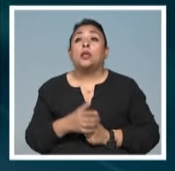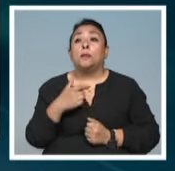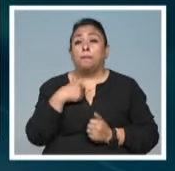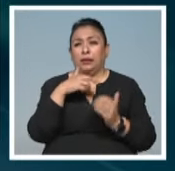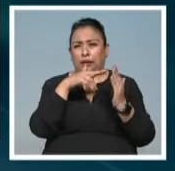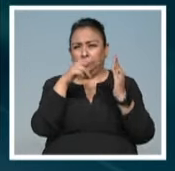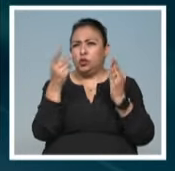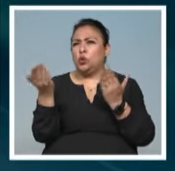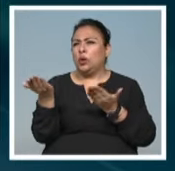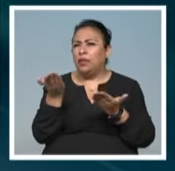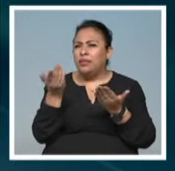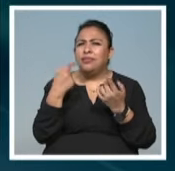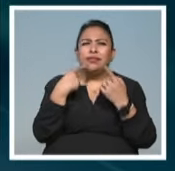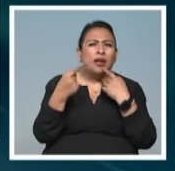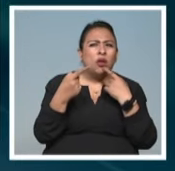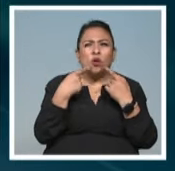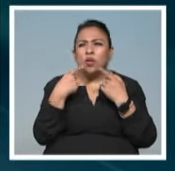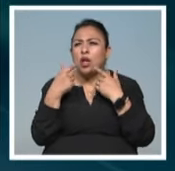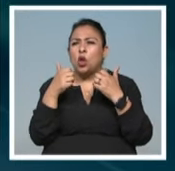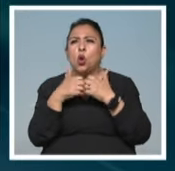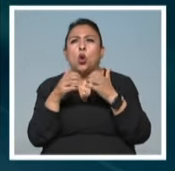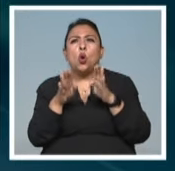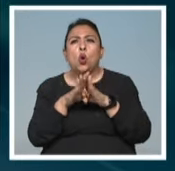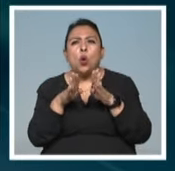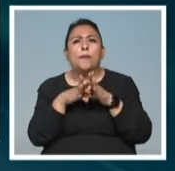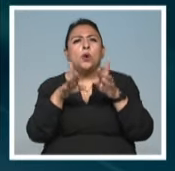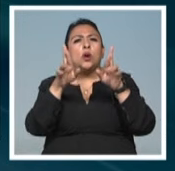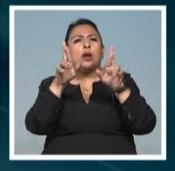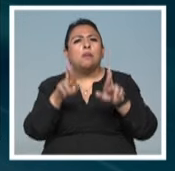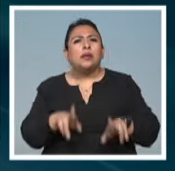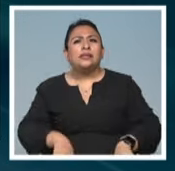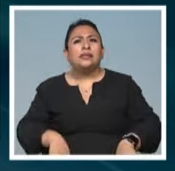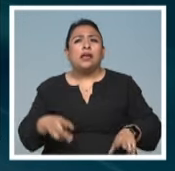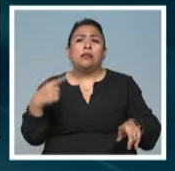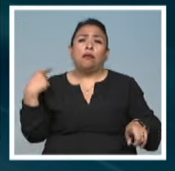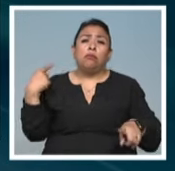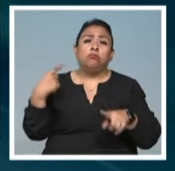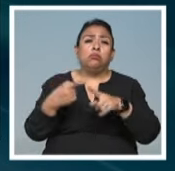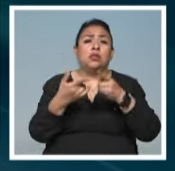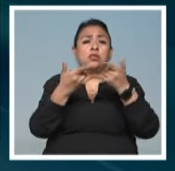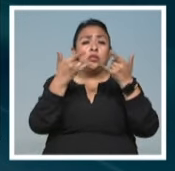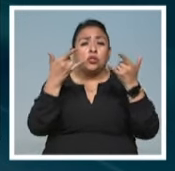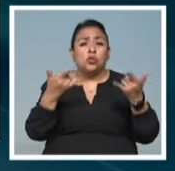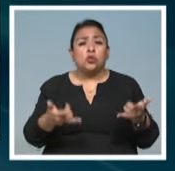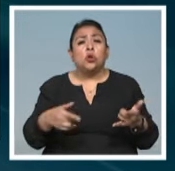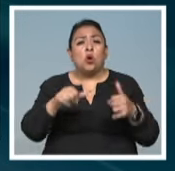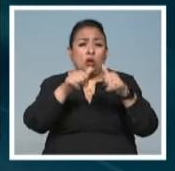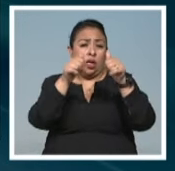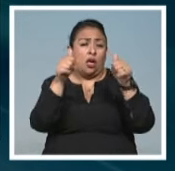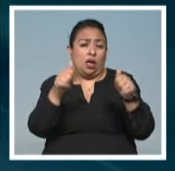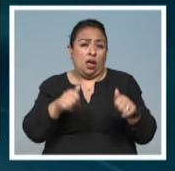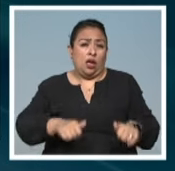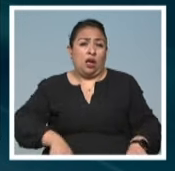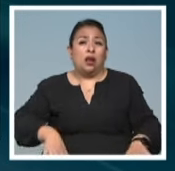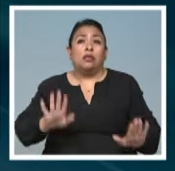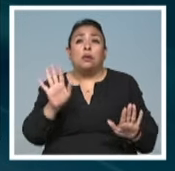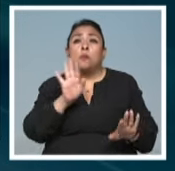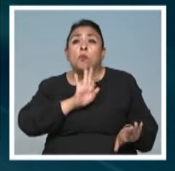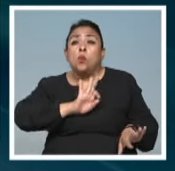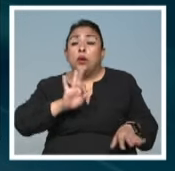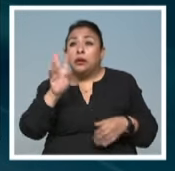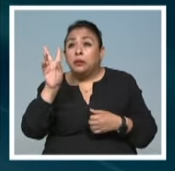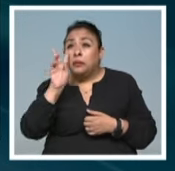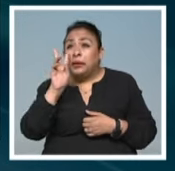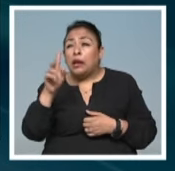pinturas también dialogan mucho con la manera en la que se ha representado el espectro histórico a lo largo de la historia del arte. Entonces incluso puedes